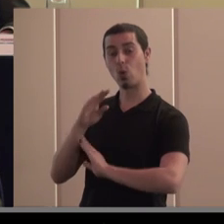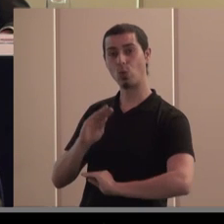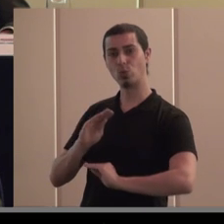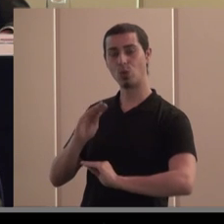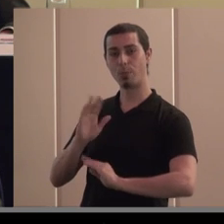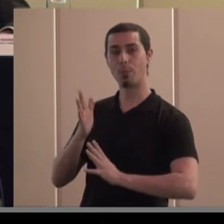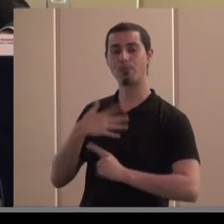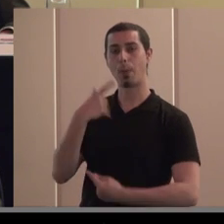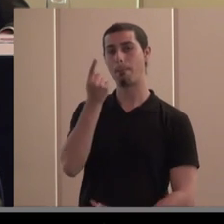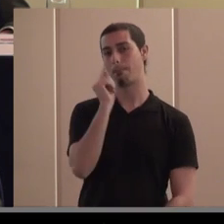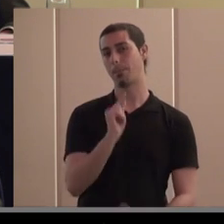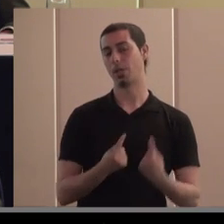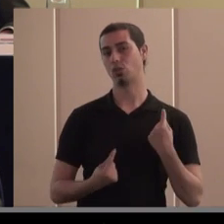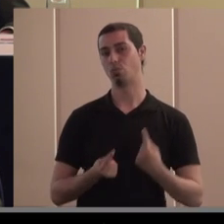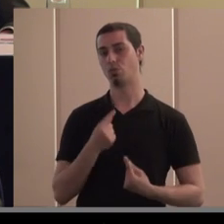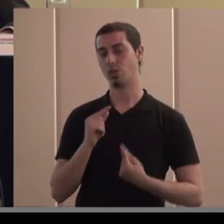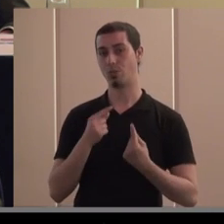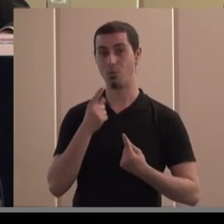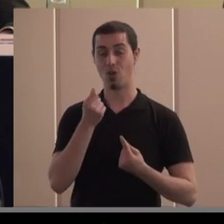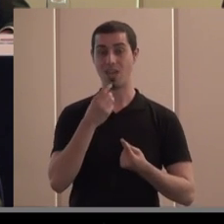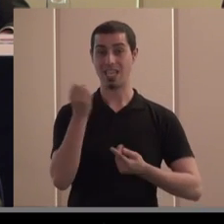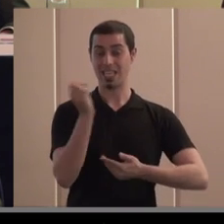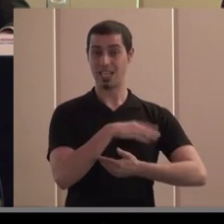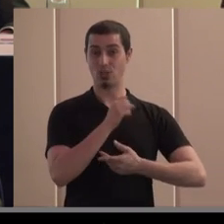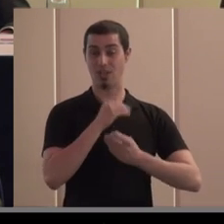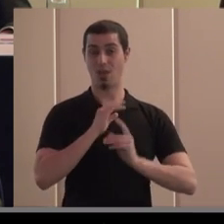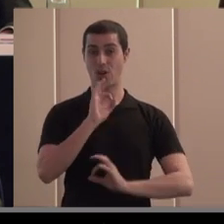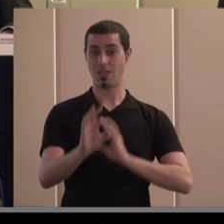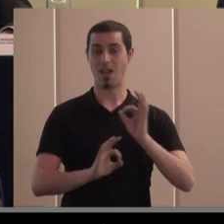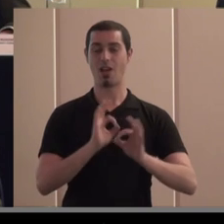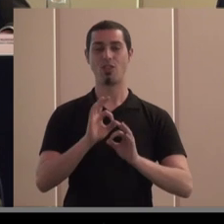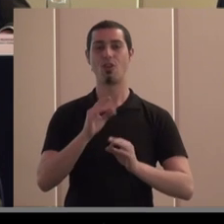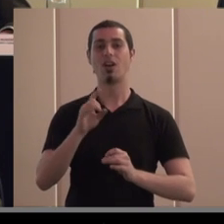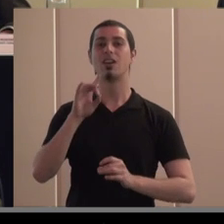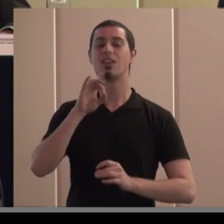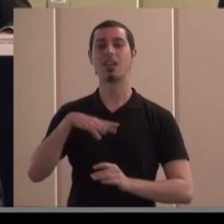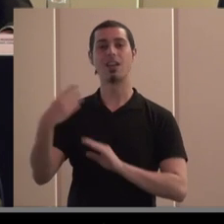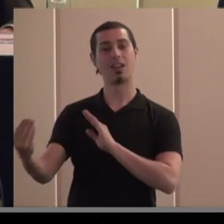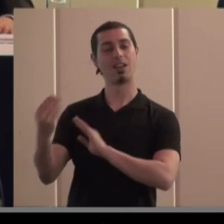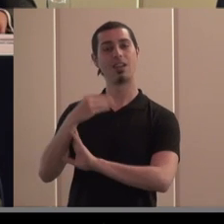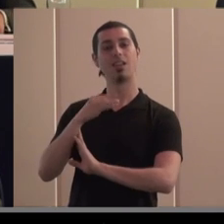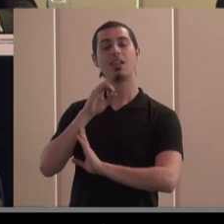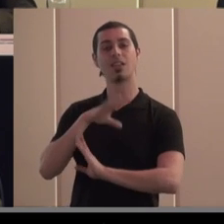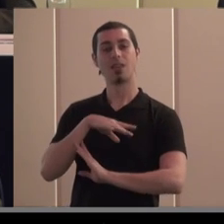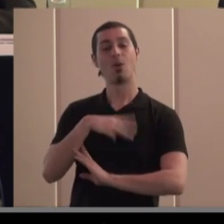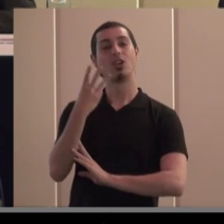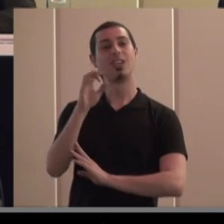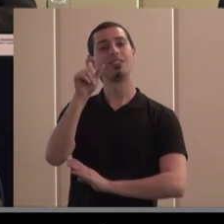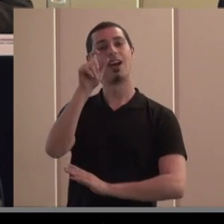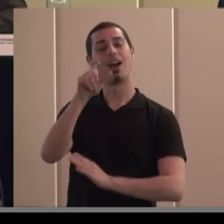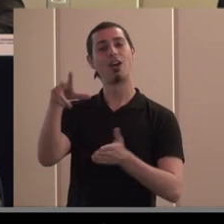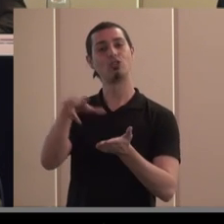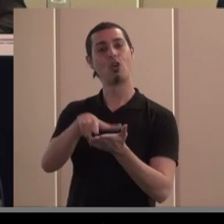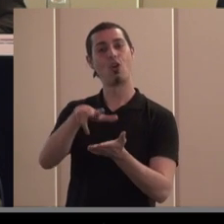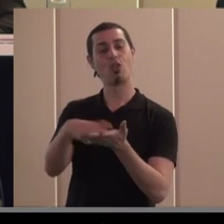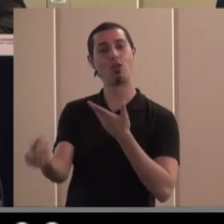presupuesto que es los ingresos que tiene la organización vienen fundamentalmente por las cuotas de esos 30 socios que os